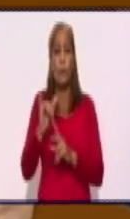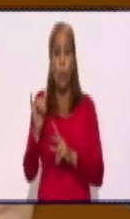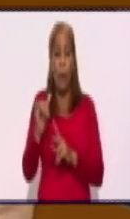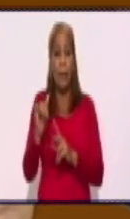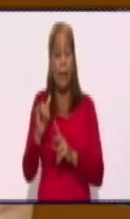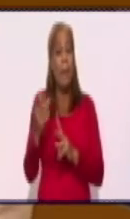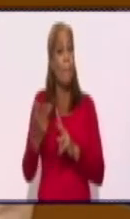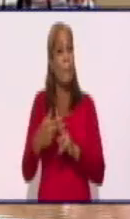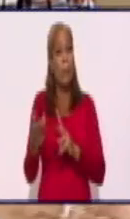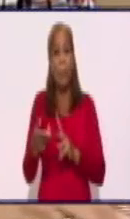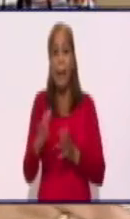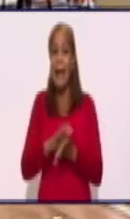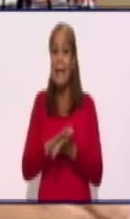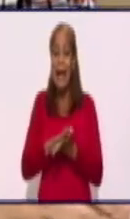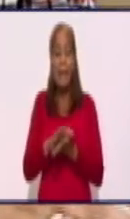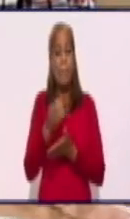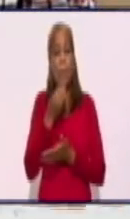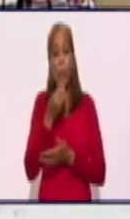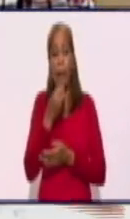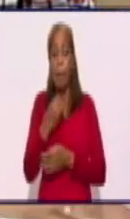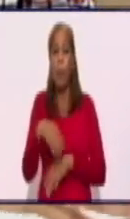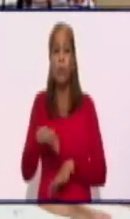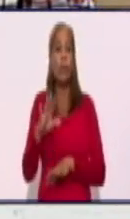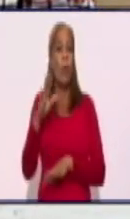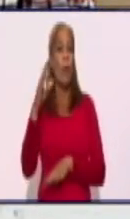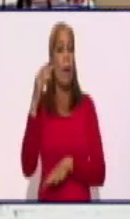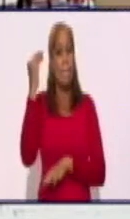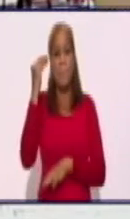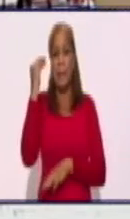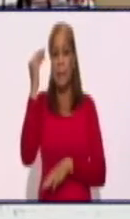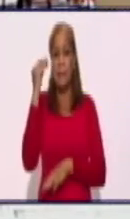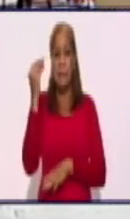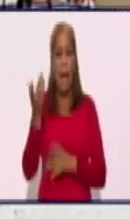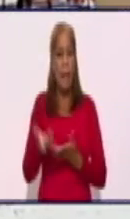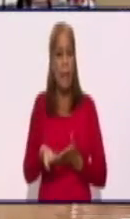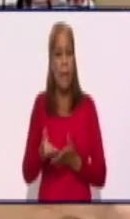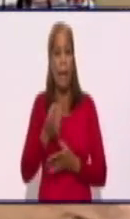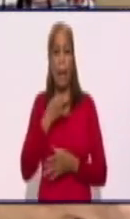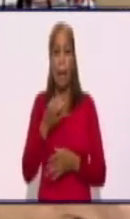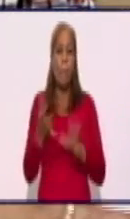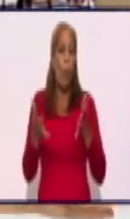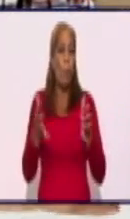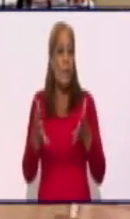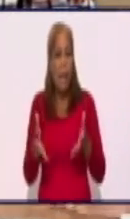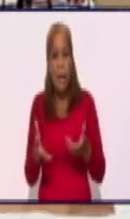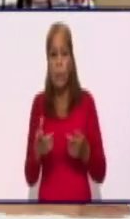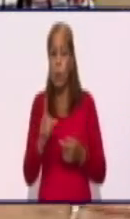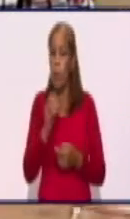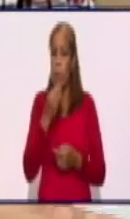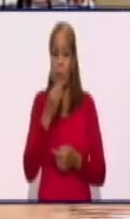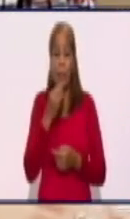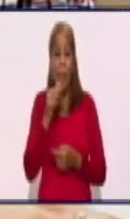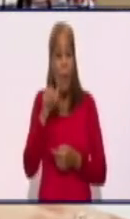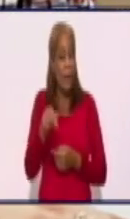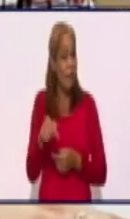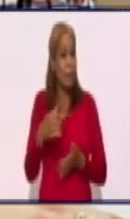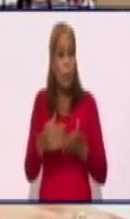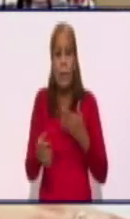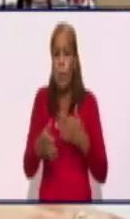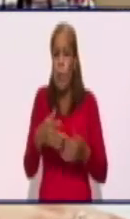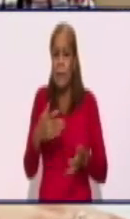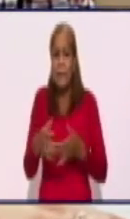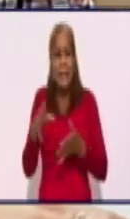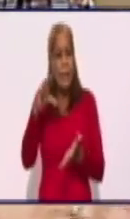nada podemos pensar de que o culpar a determinada población o pensar no. Esto es algo que le puede tocar a todos.